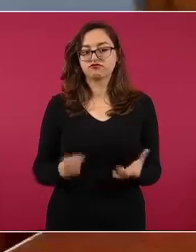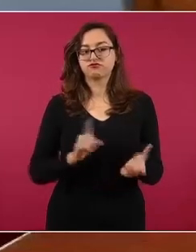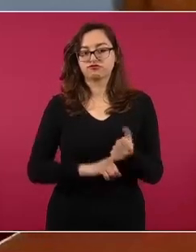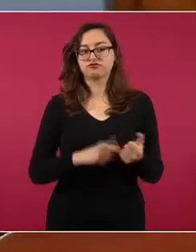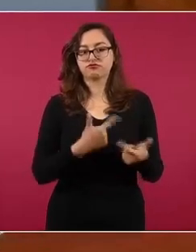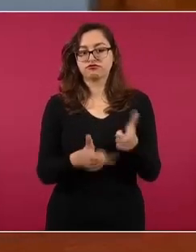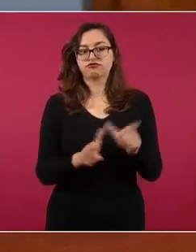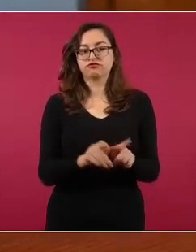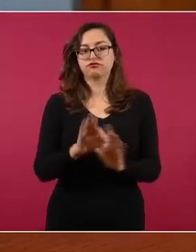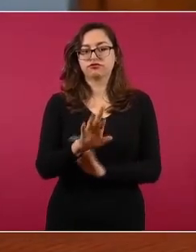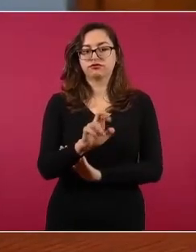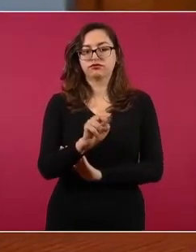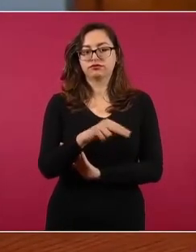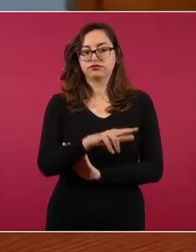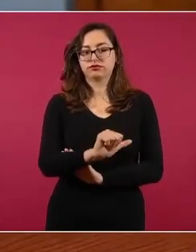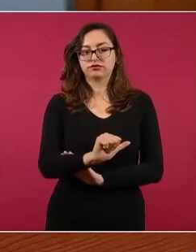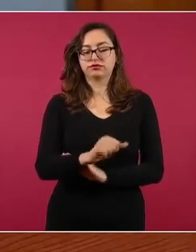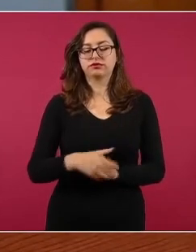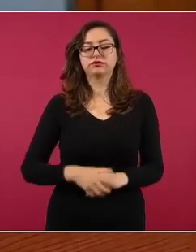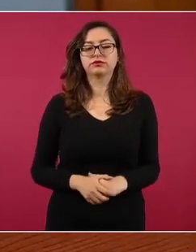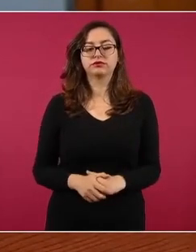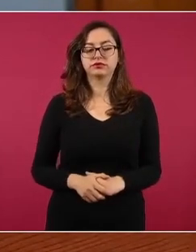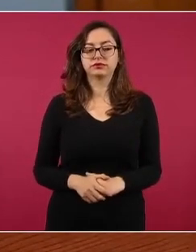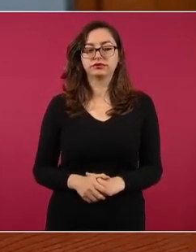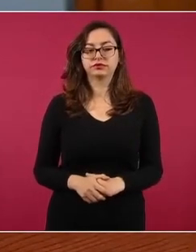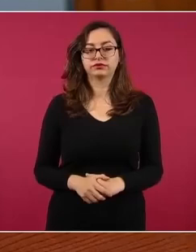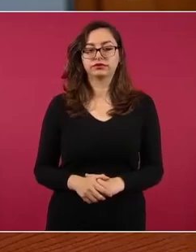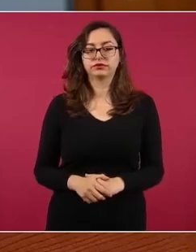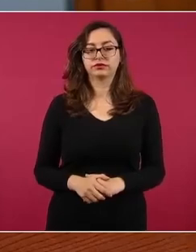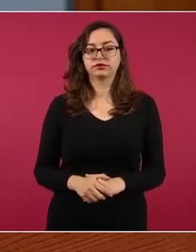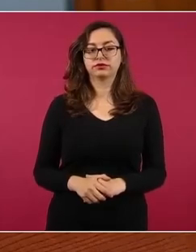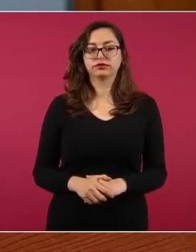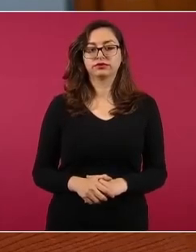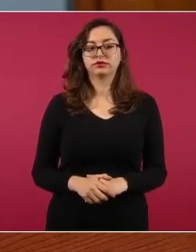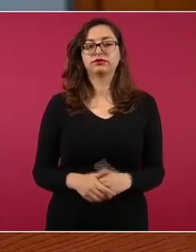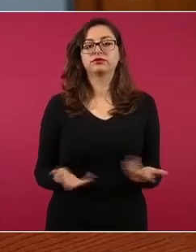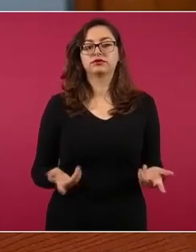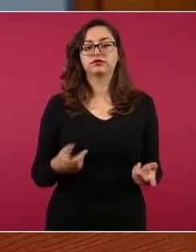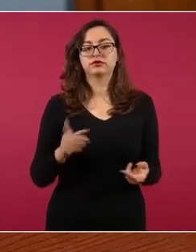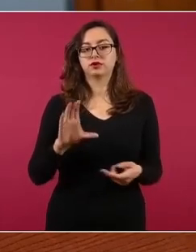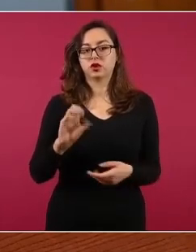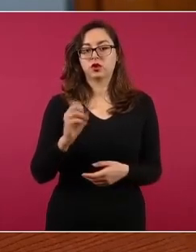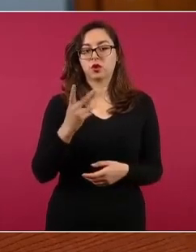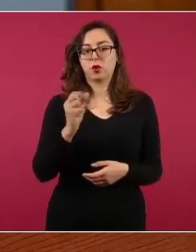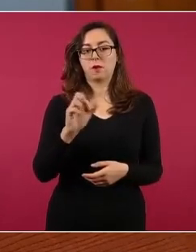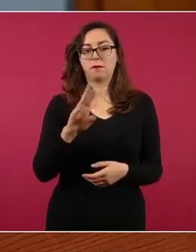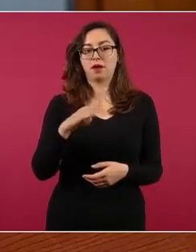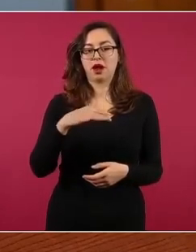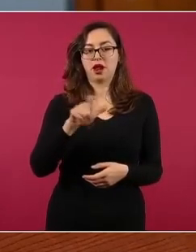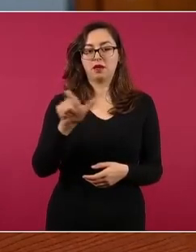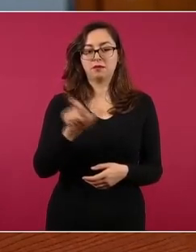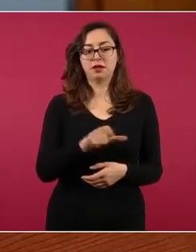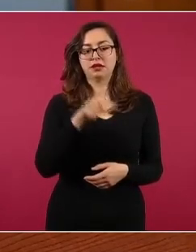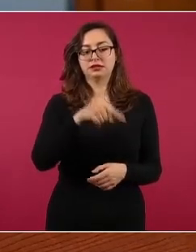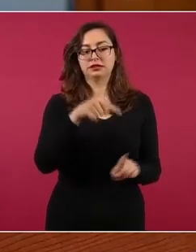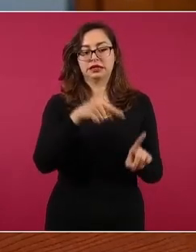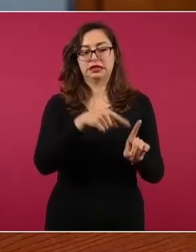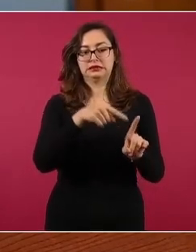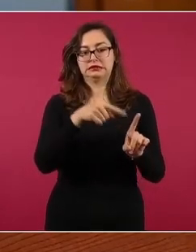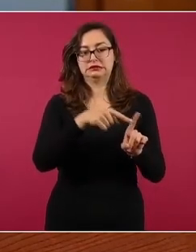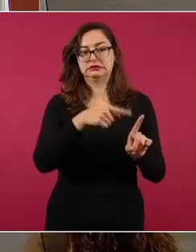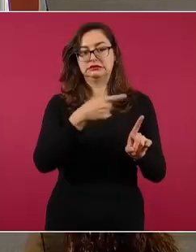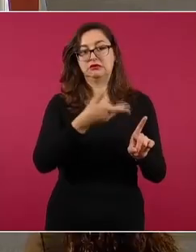Gustavo de Hoyos, ese es la Coparmex, que fue acusarme con el rey,